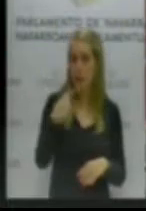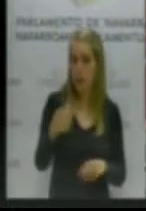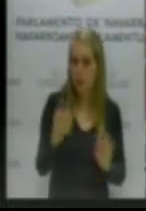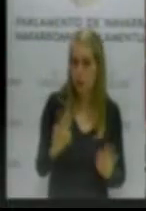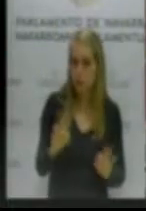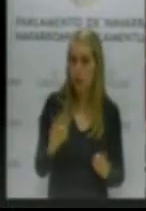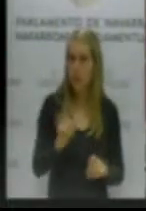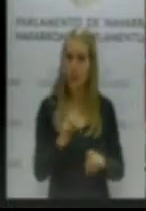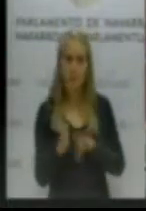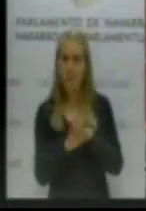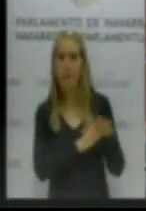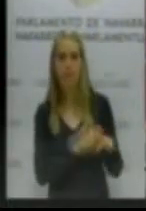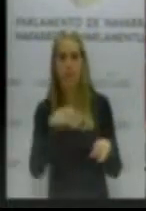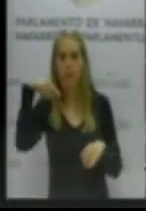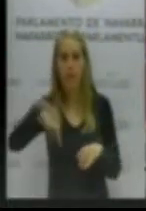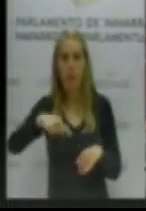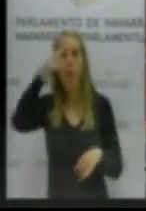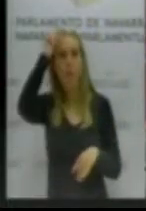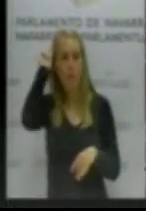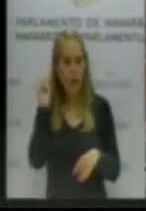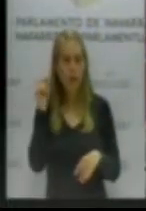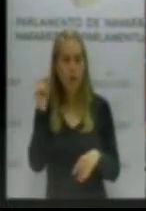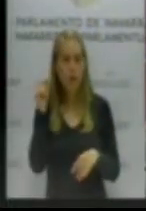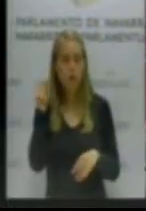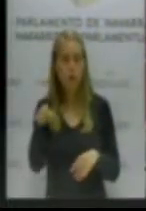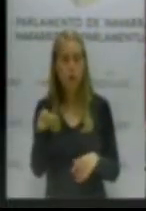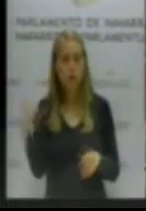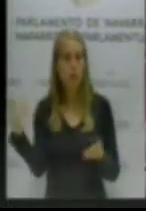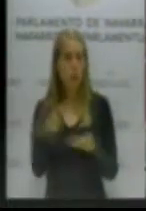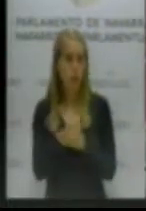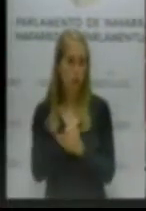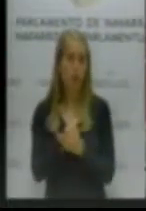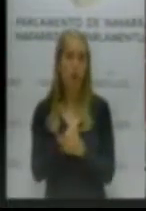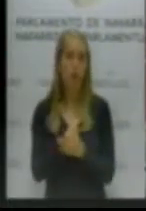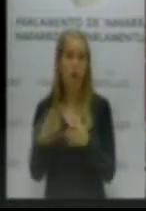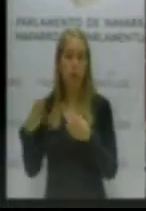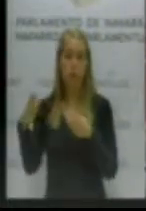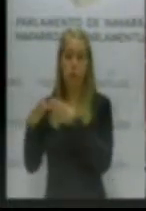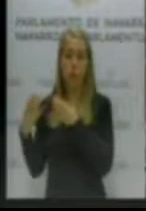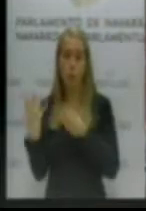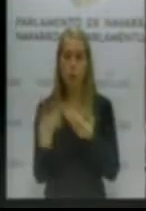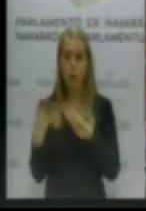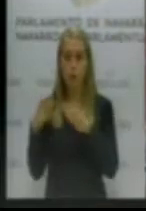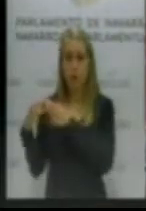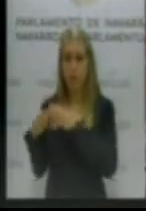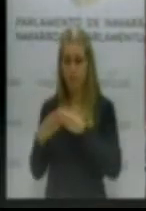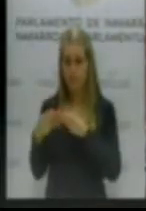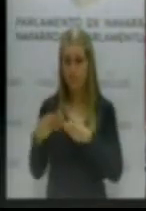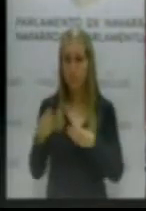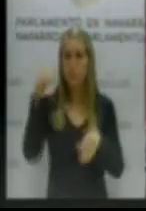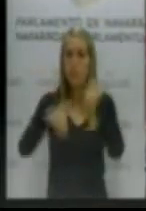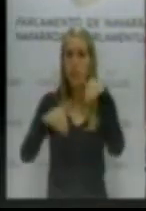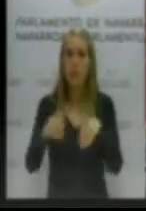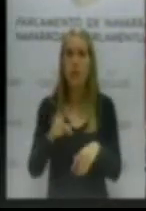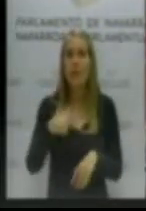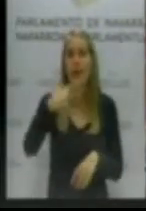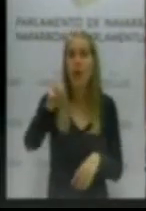sino que hoy usted, señora Barcos, y todos los miembros del cuatripartito pues van a votar que no